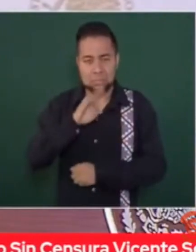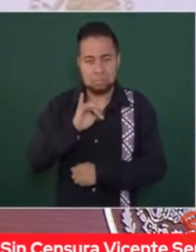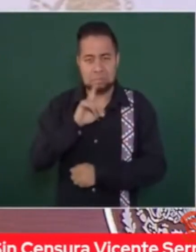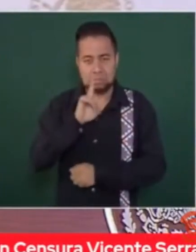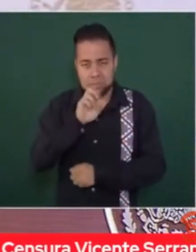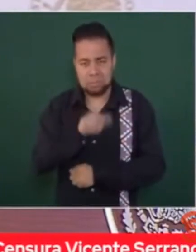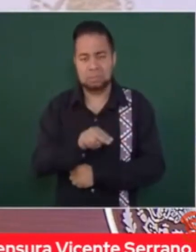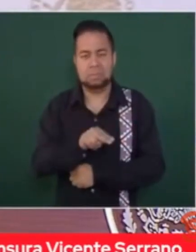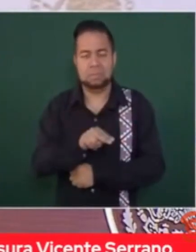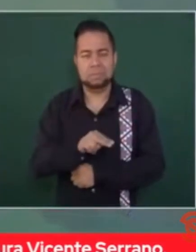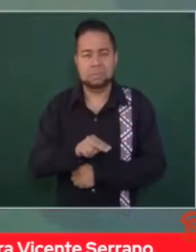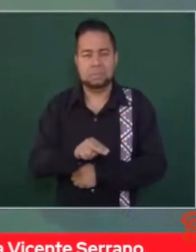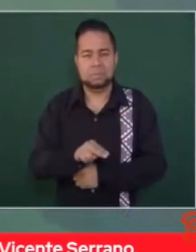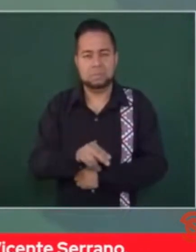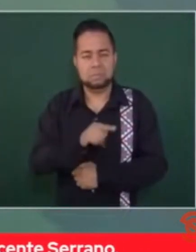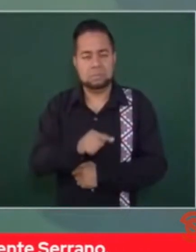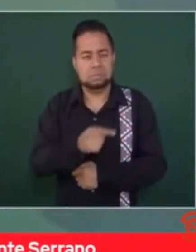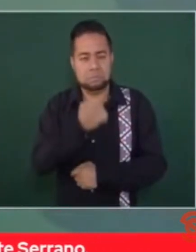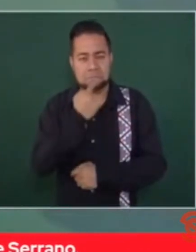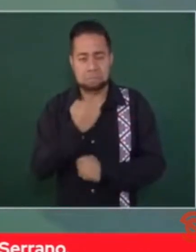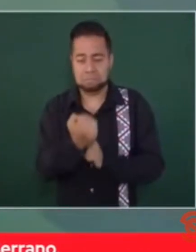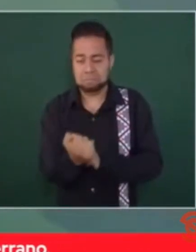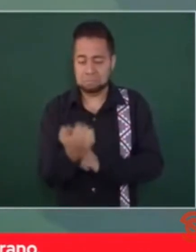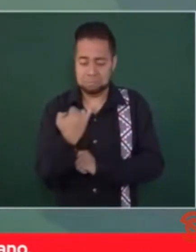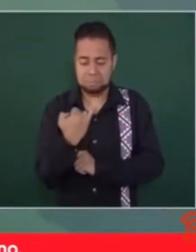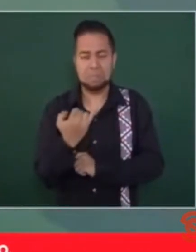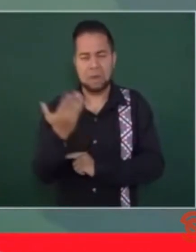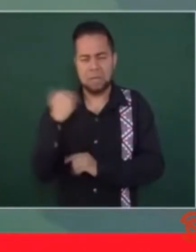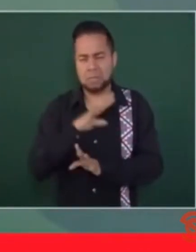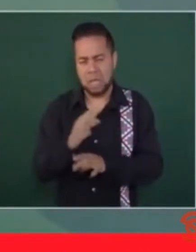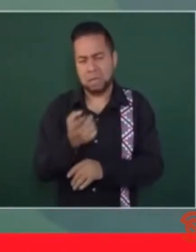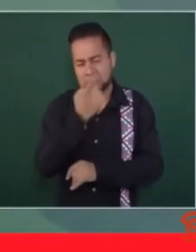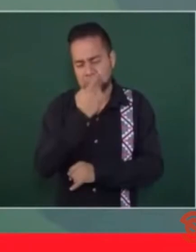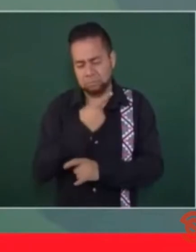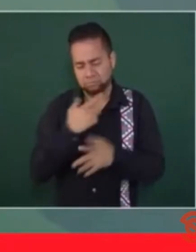confirmó, ya me lo había dicho.